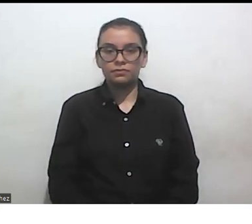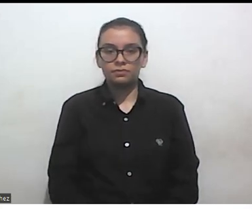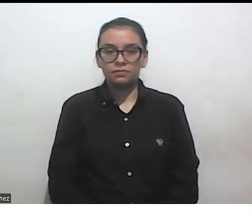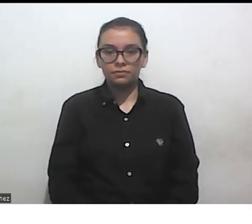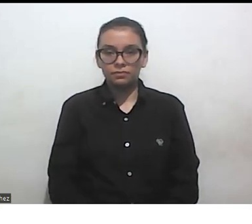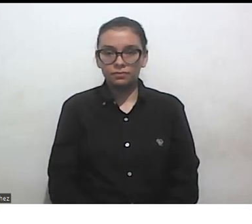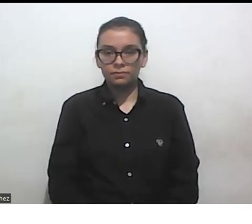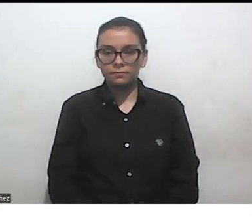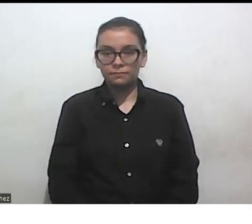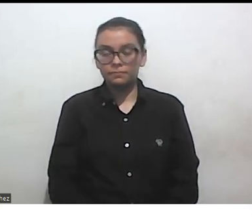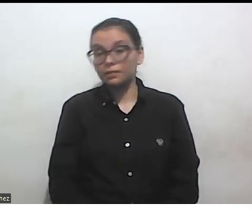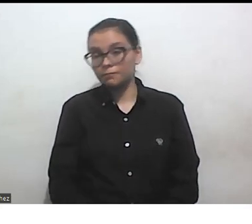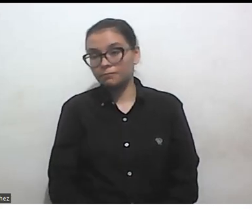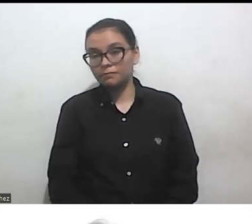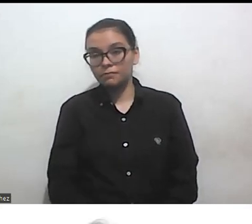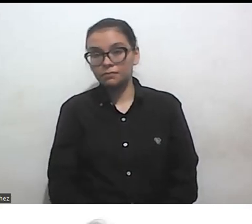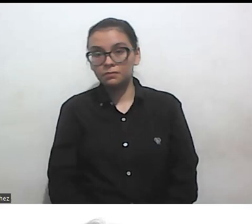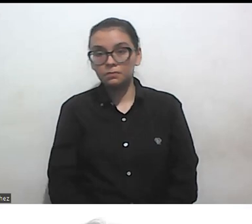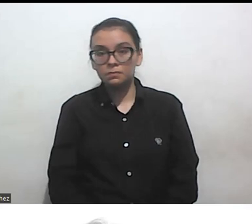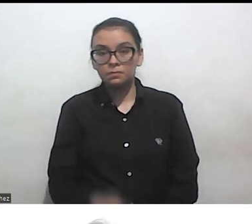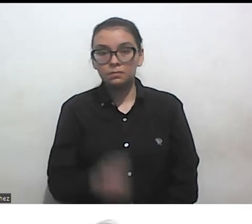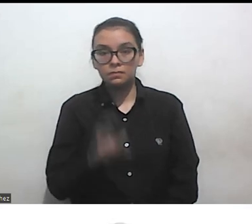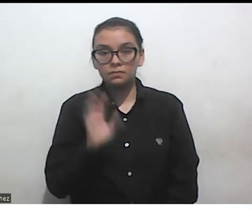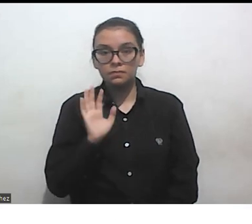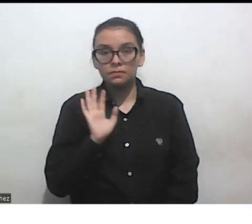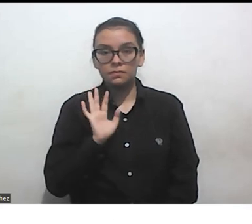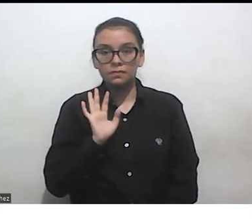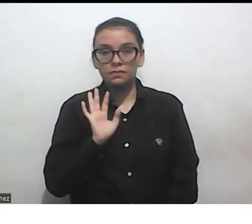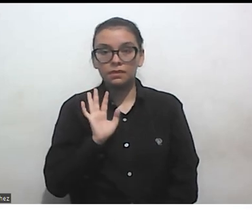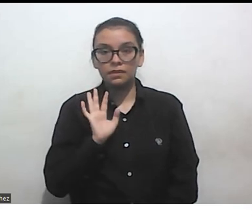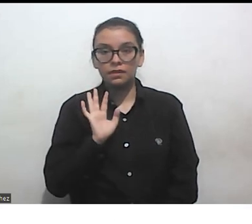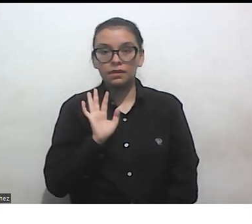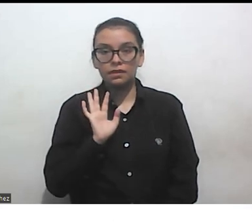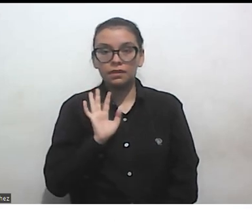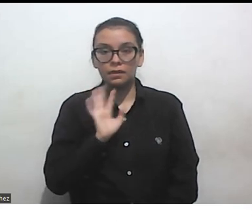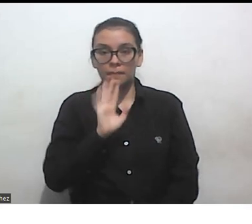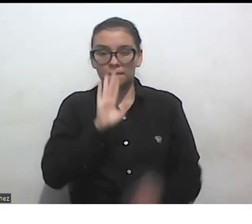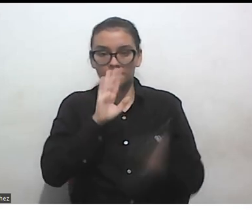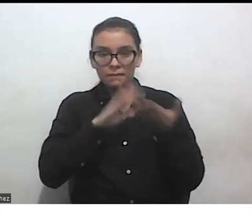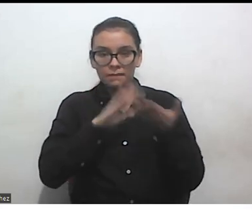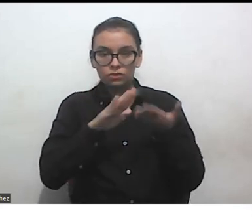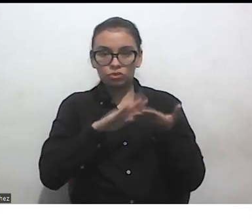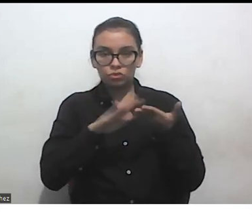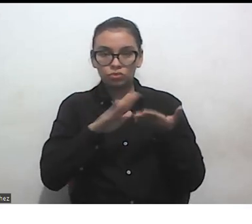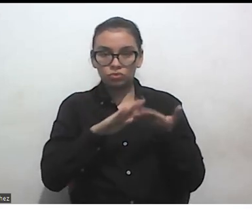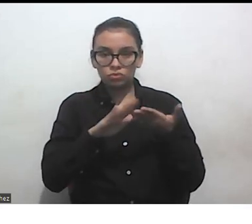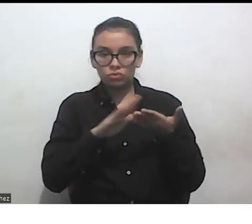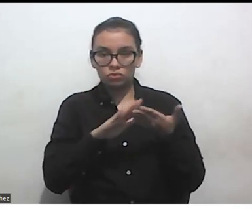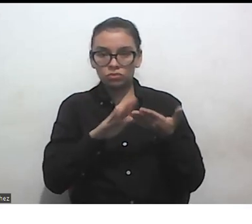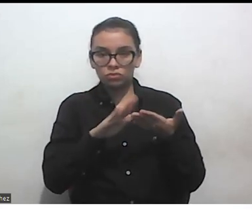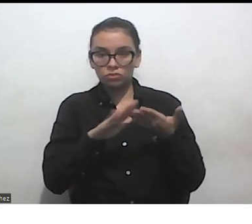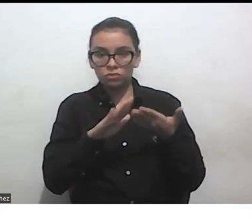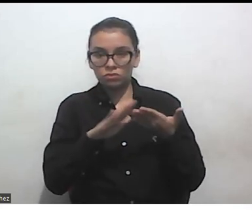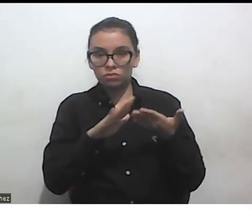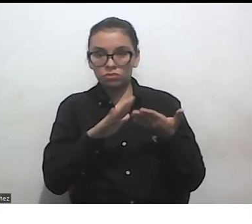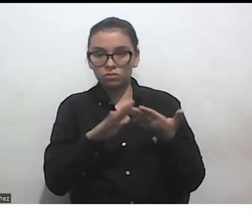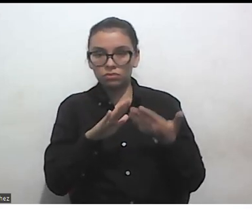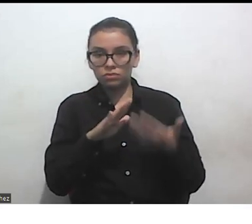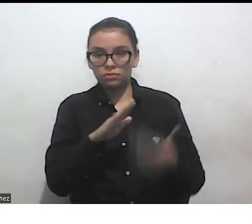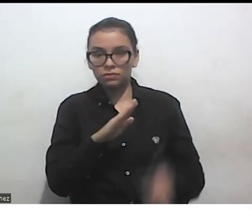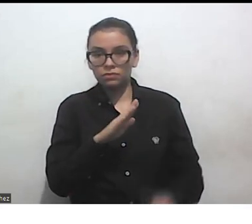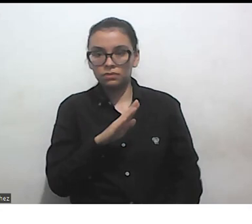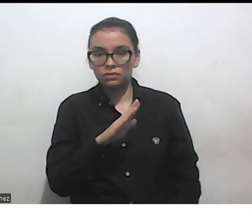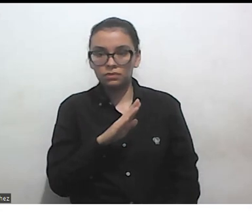Bueno, de mágica, por decirla de alguna manera, este... Perdón, ¿hay alguien que tiene el micrófono abierto? Es que